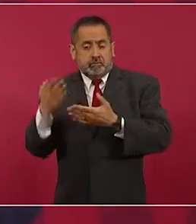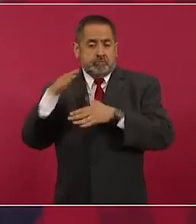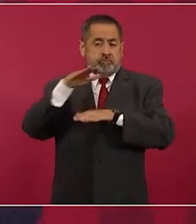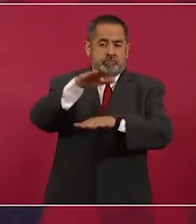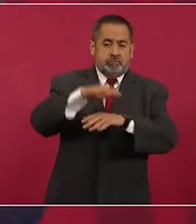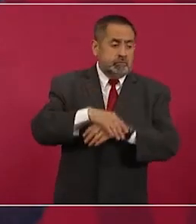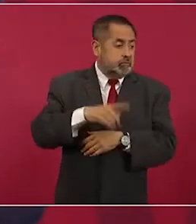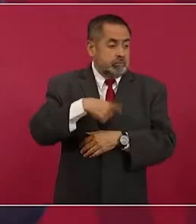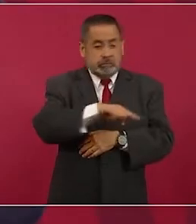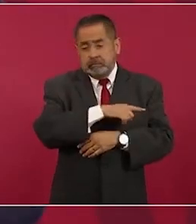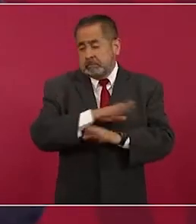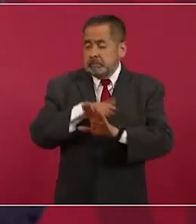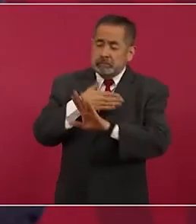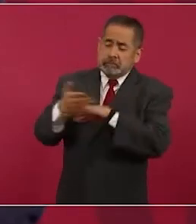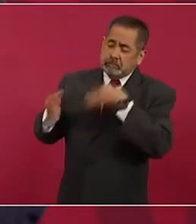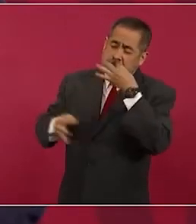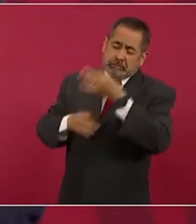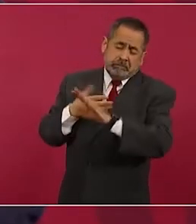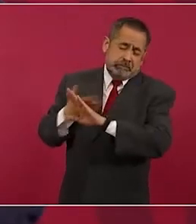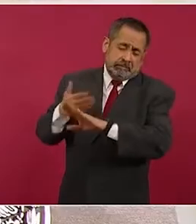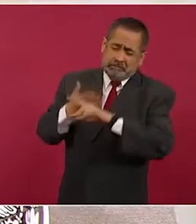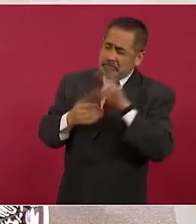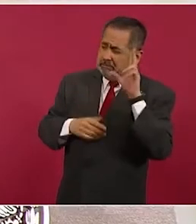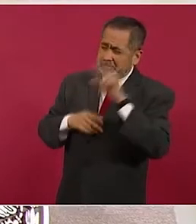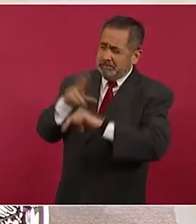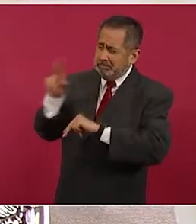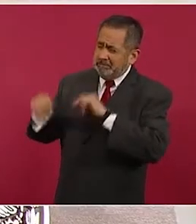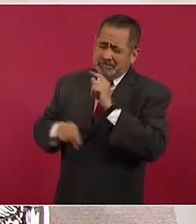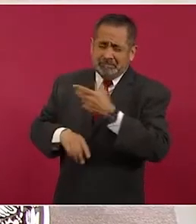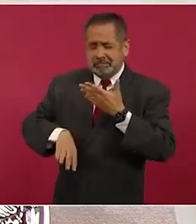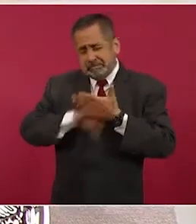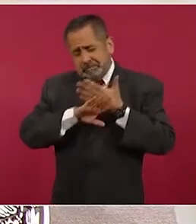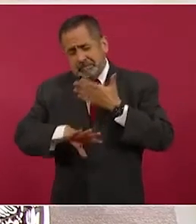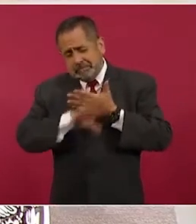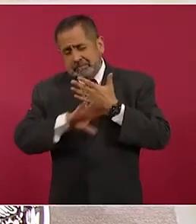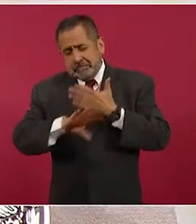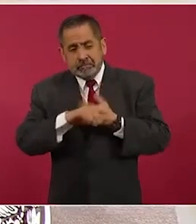campaña en contra en el Reforma,